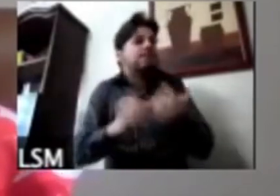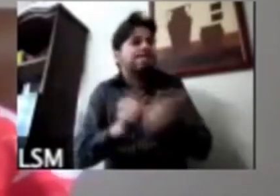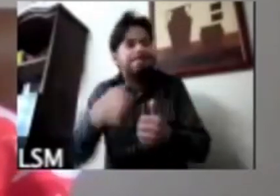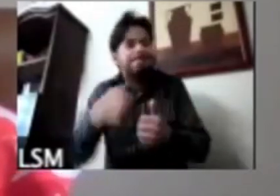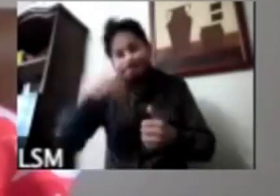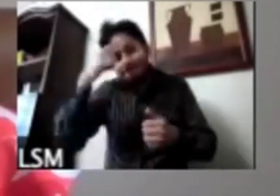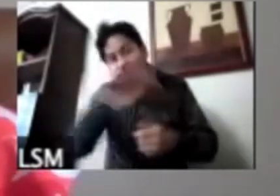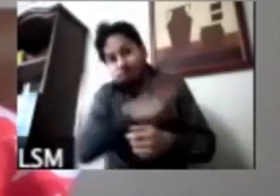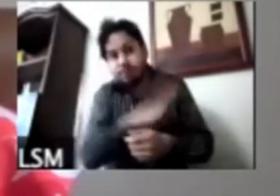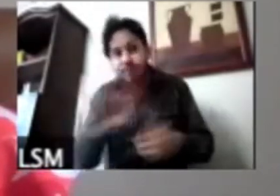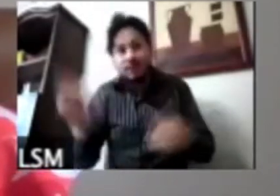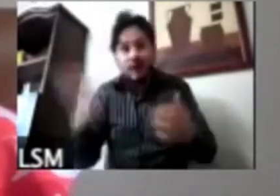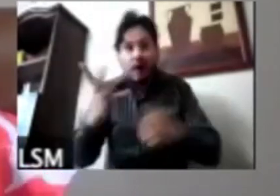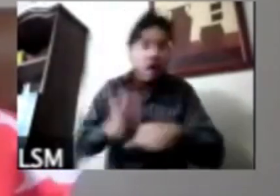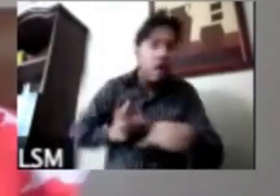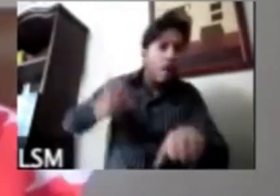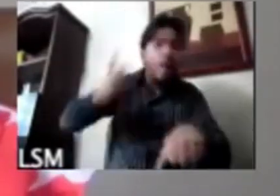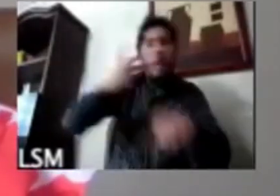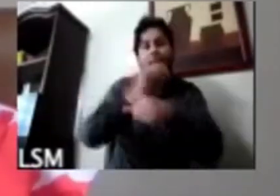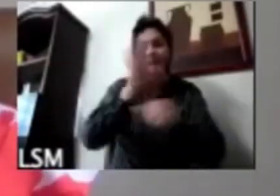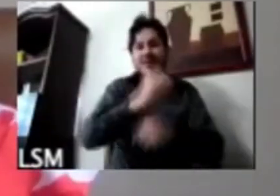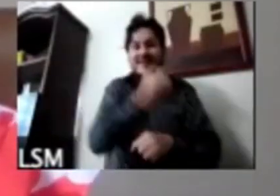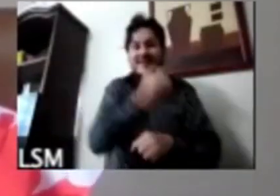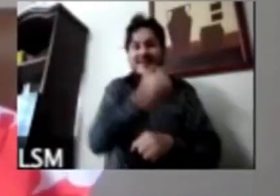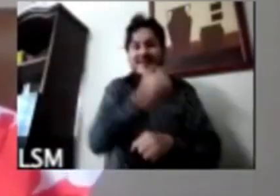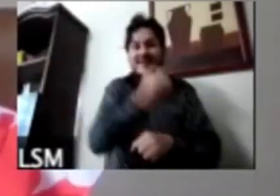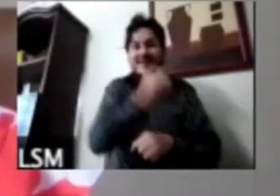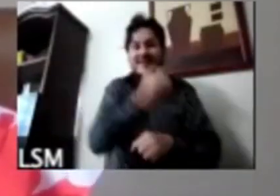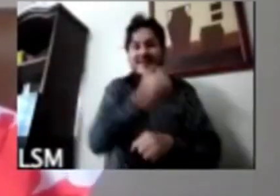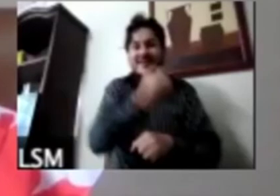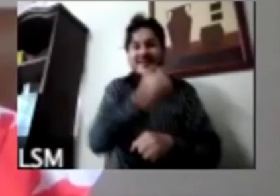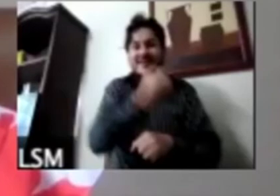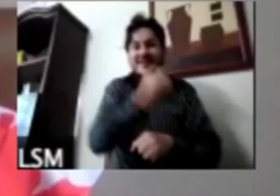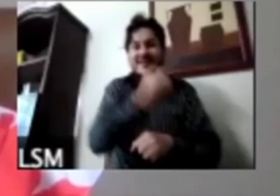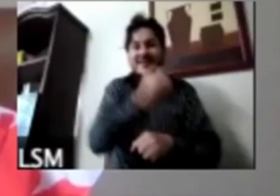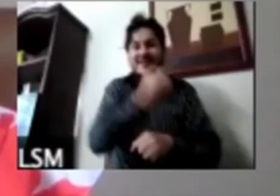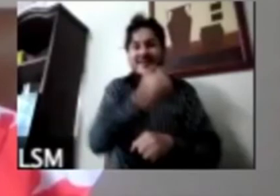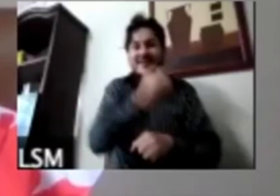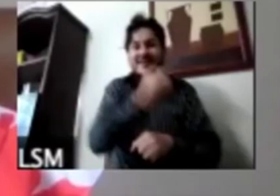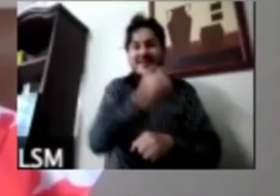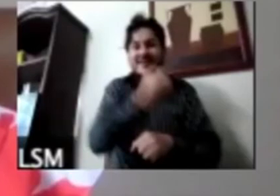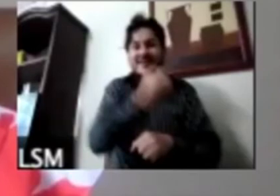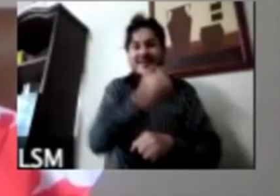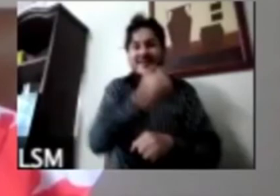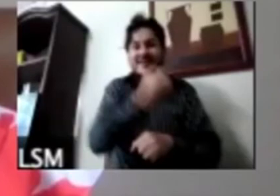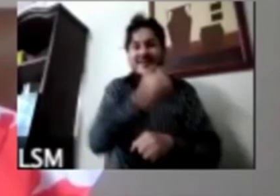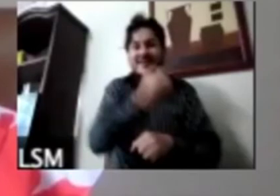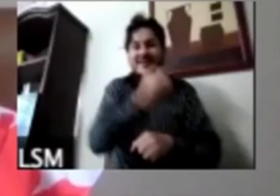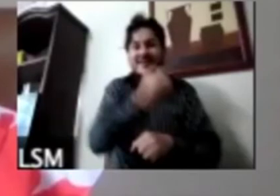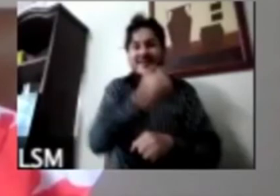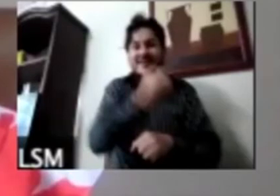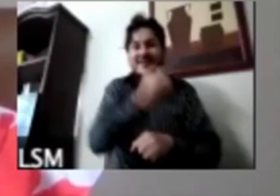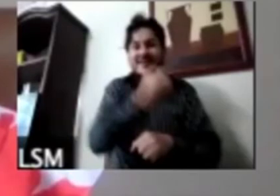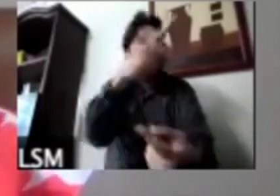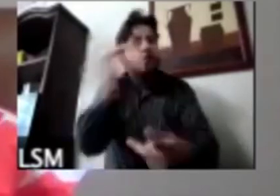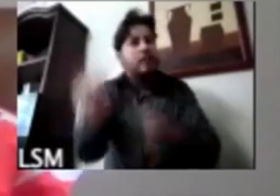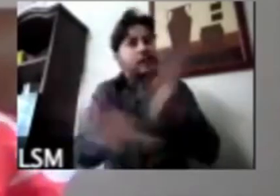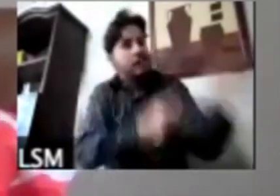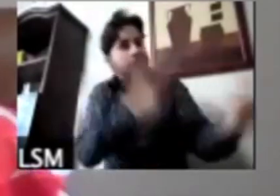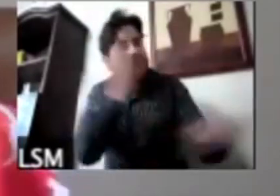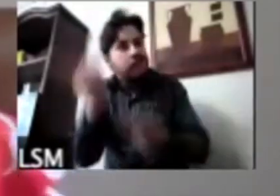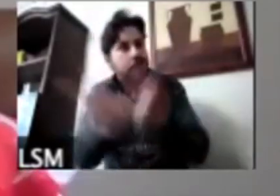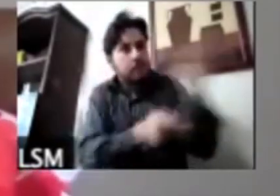cumplir con sana distancia nada más contestándote tu pregunta en cuanto a la longitud